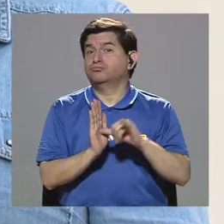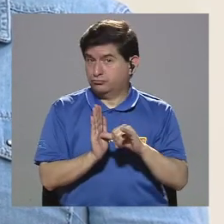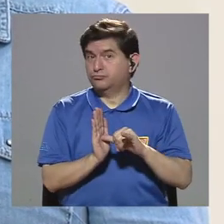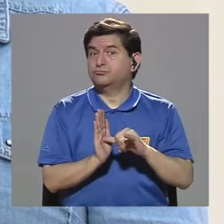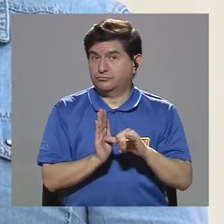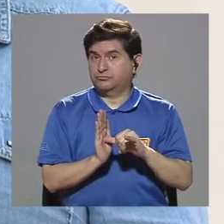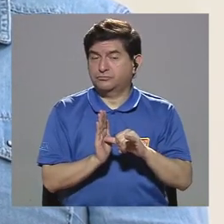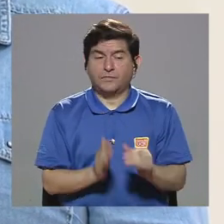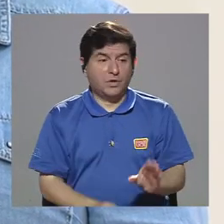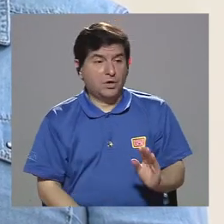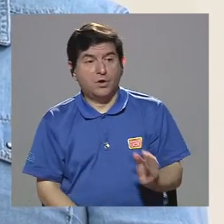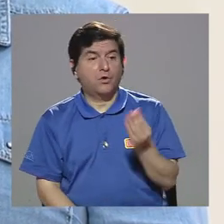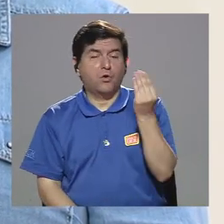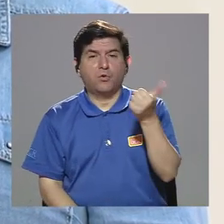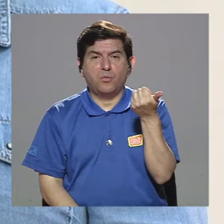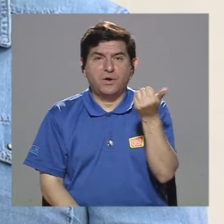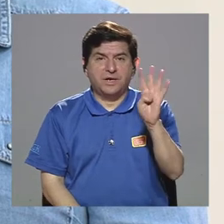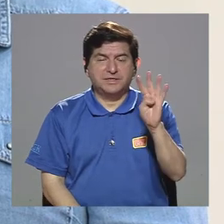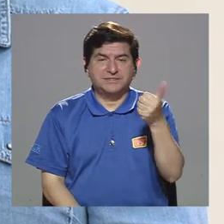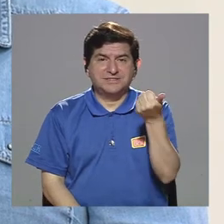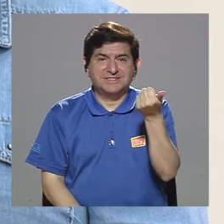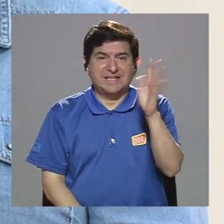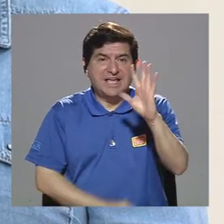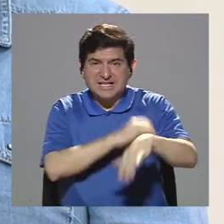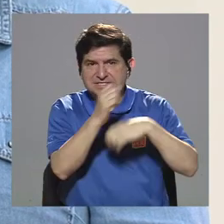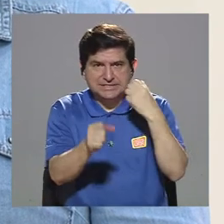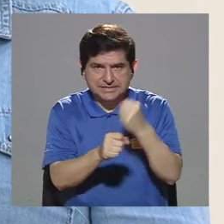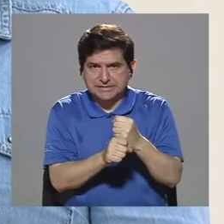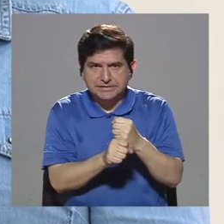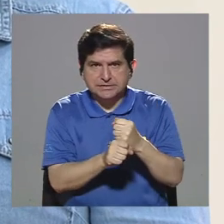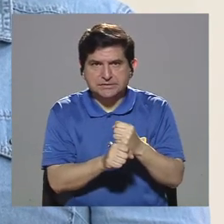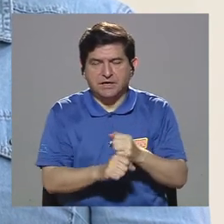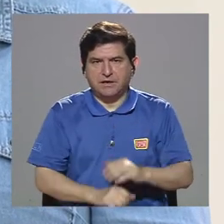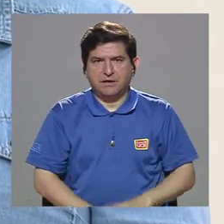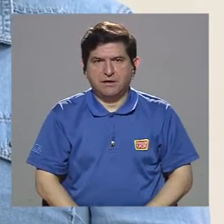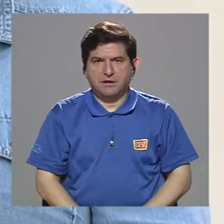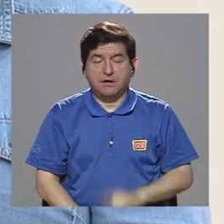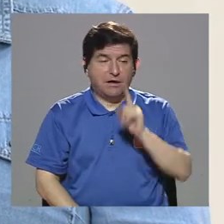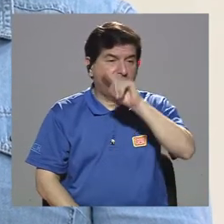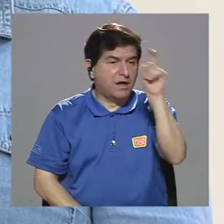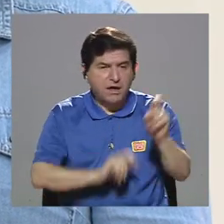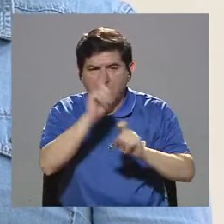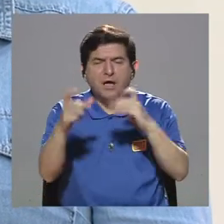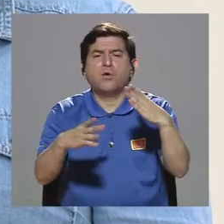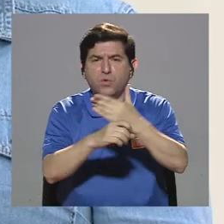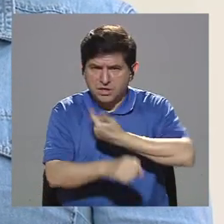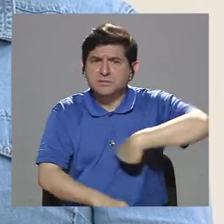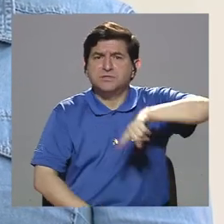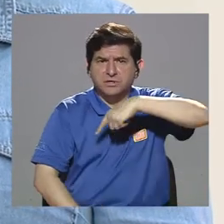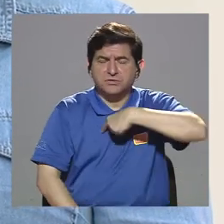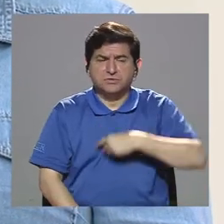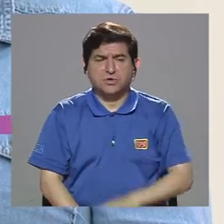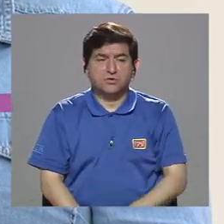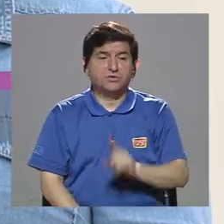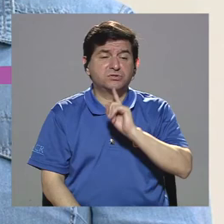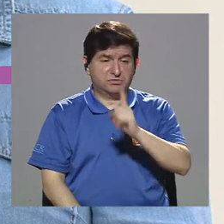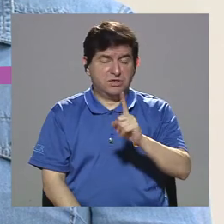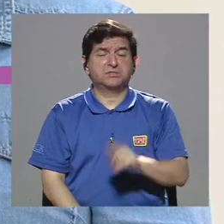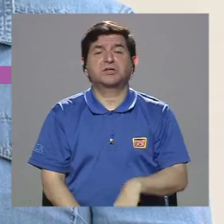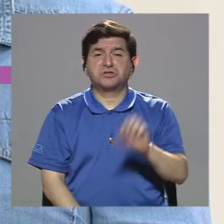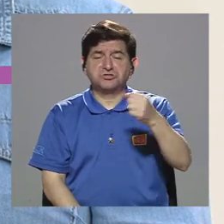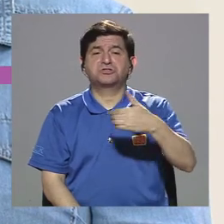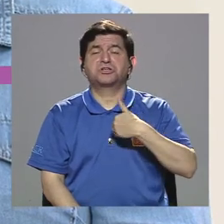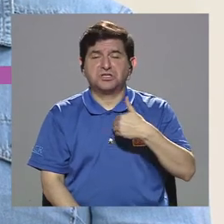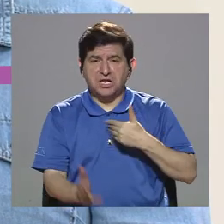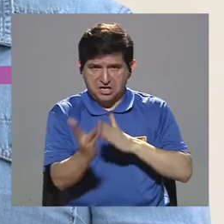incluso adolescentes de 14 y 15 en una encuesta que hicimos han afirmado que han